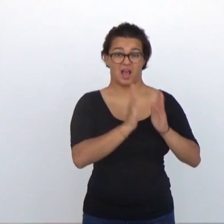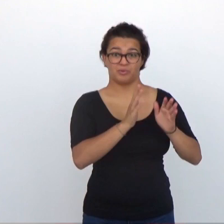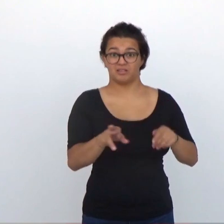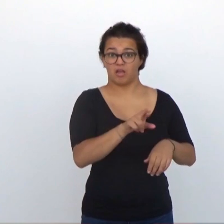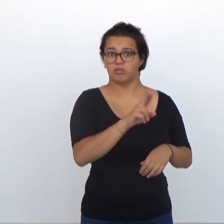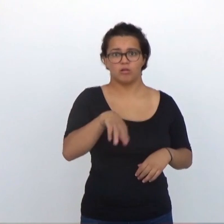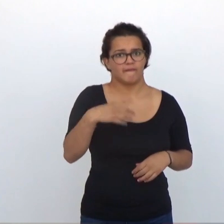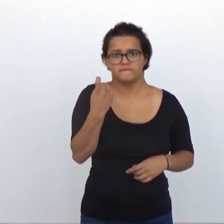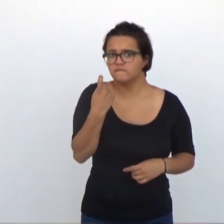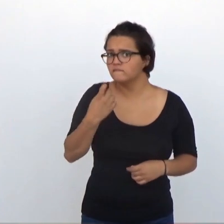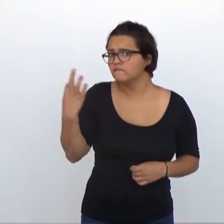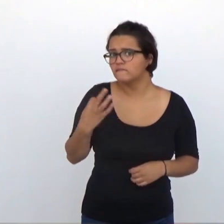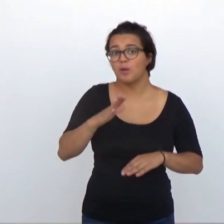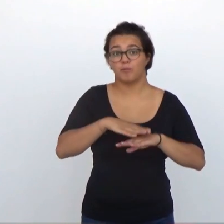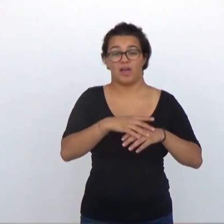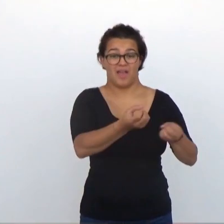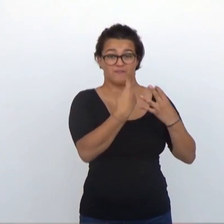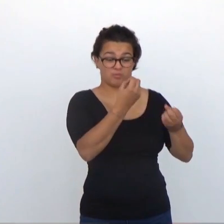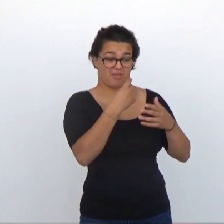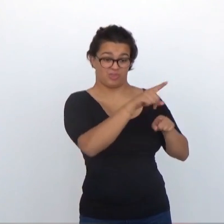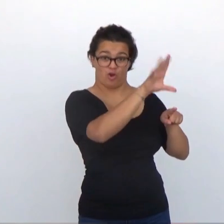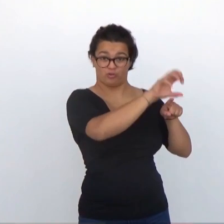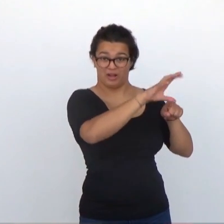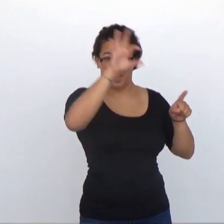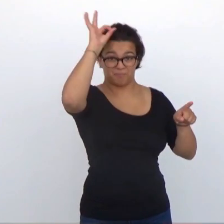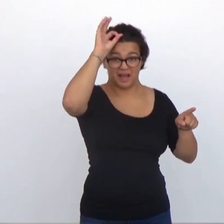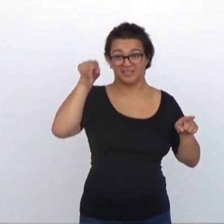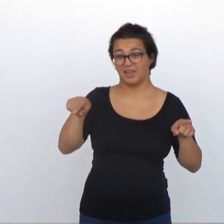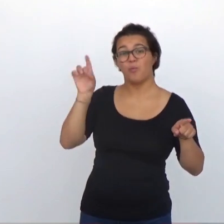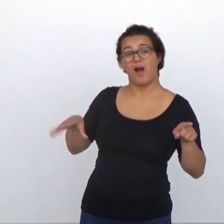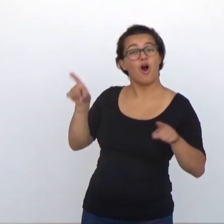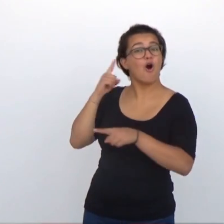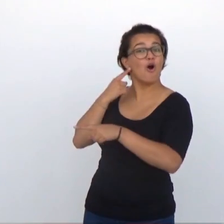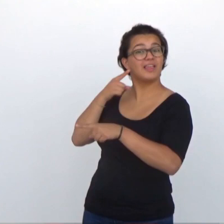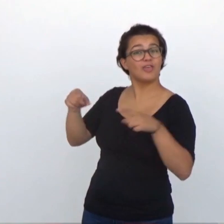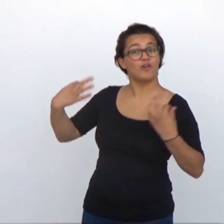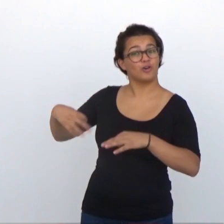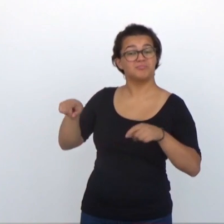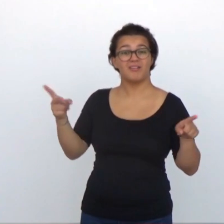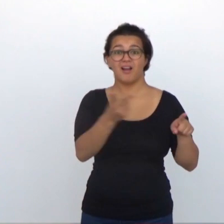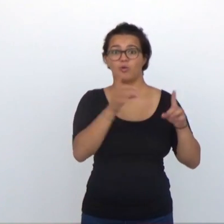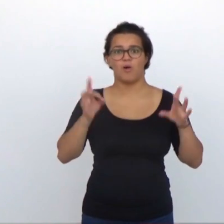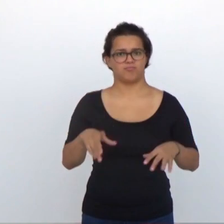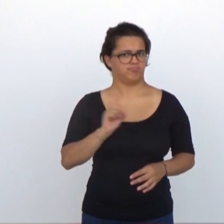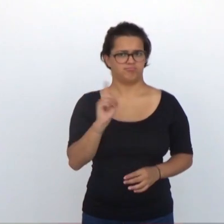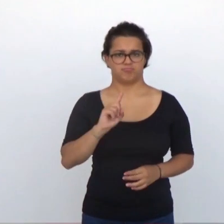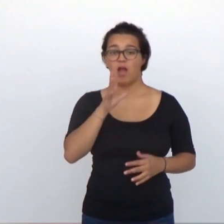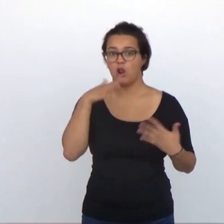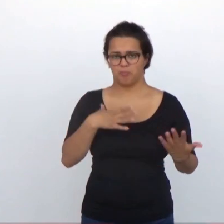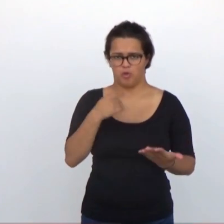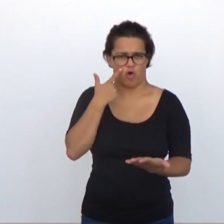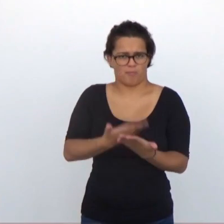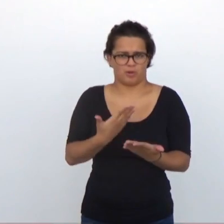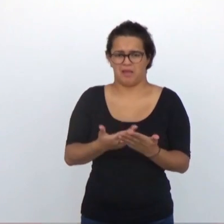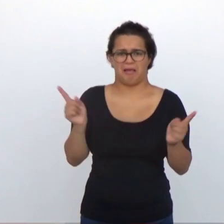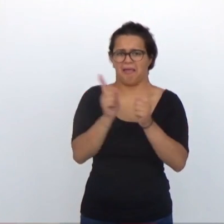Esta rehabilitación es imprescindible porque la información que proporciona el implante no es exactamente igual que la que aporta el oído normal.